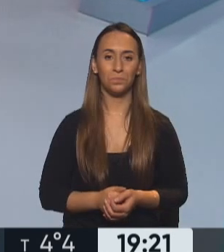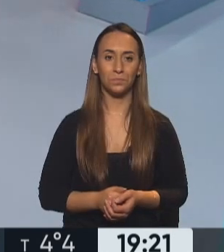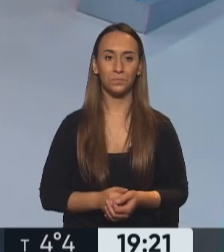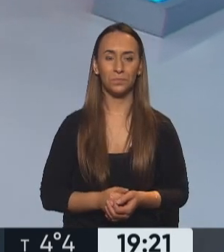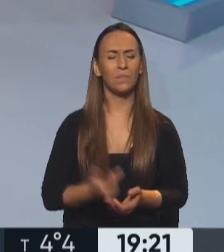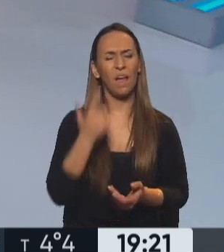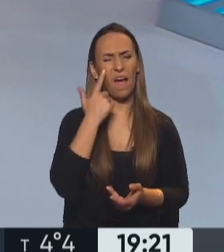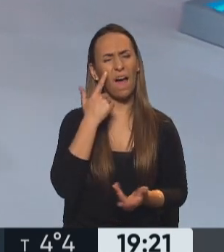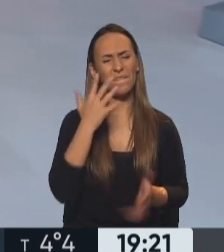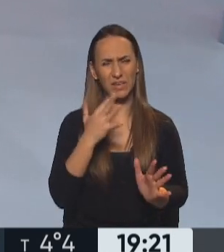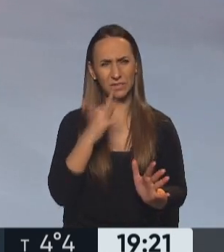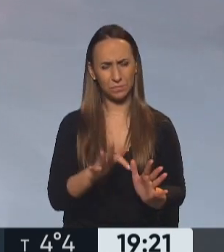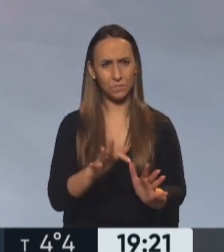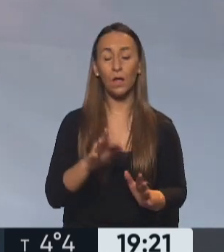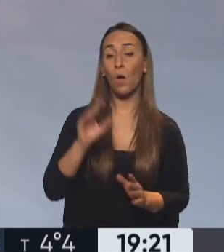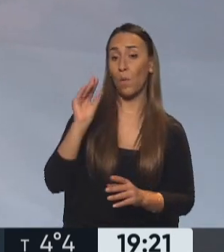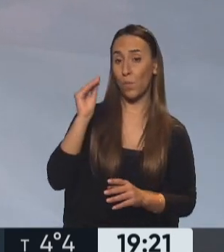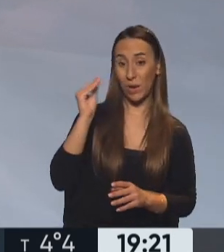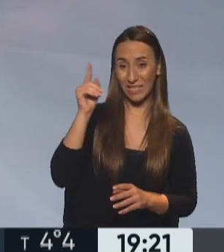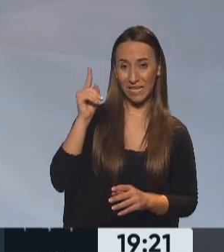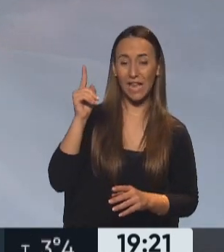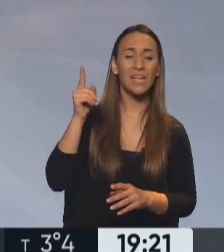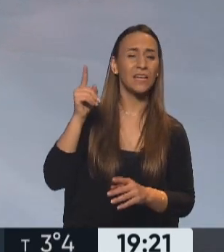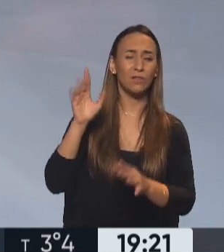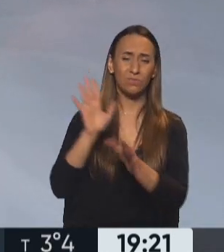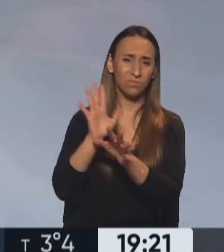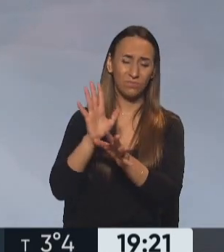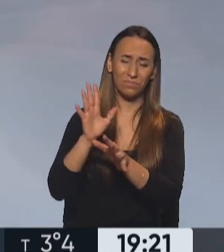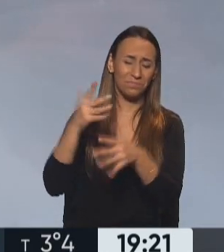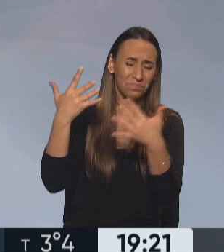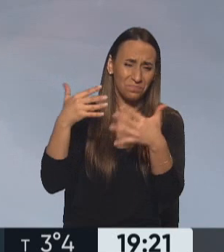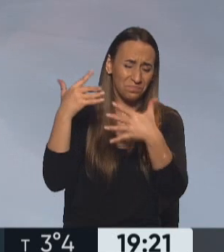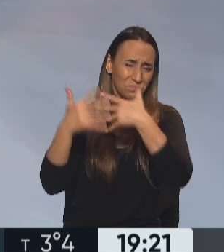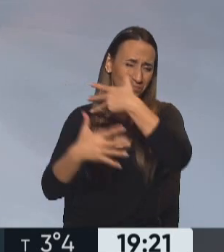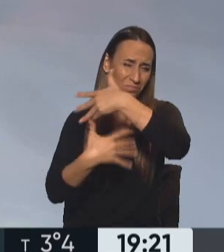A ver si nos entendemos. Brasil fue el laboratorio de la mentira, de la mentira judicial.